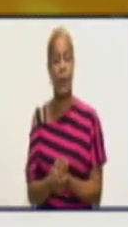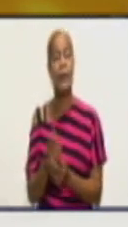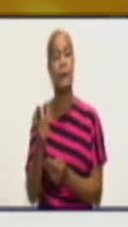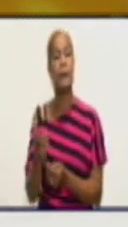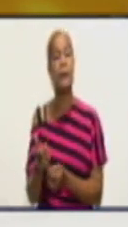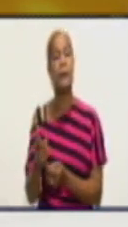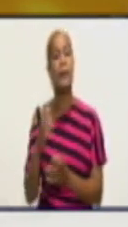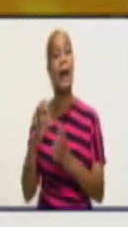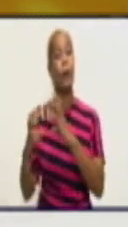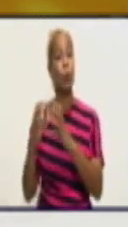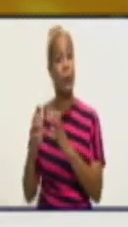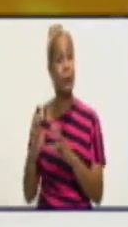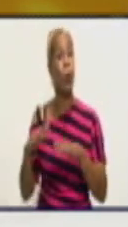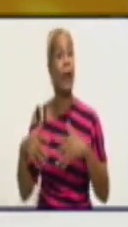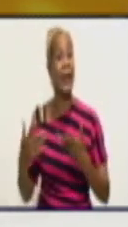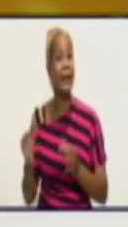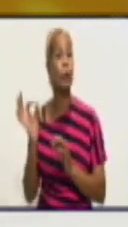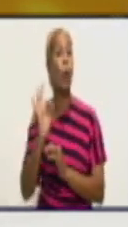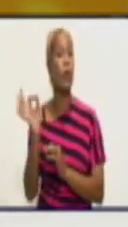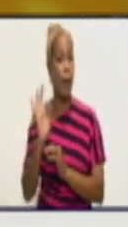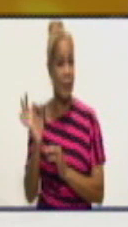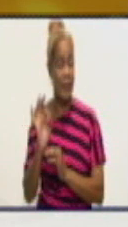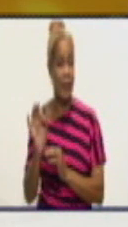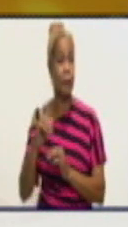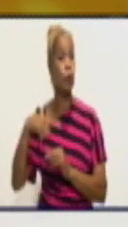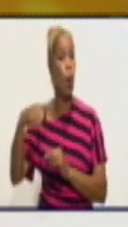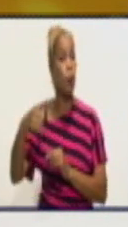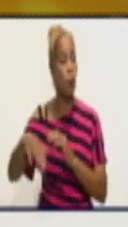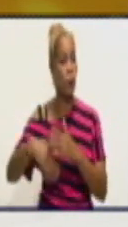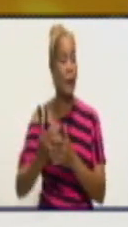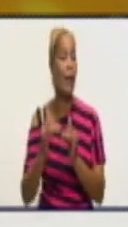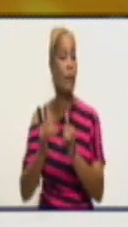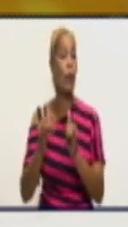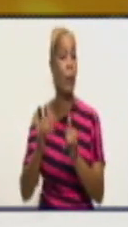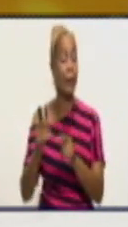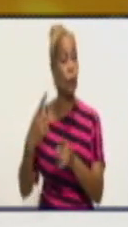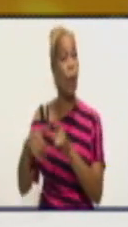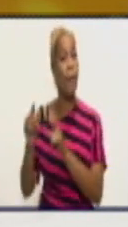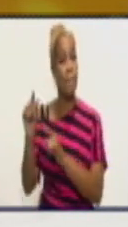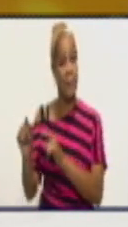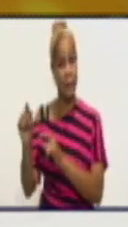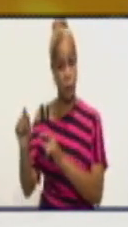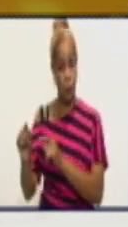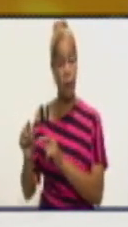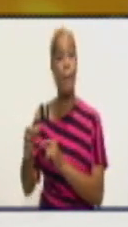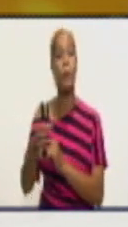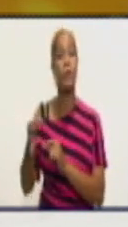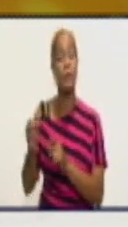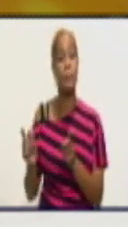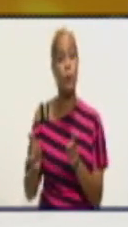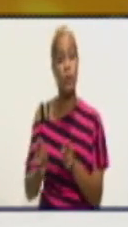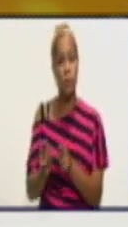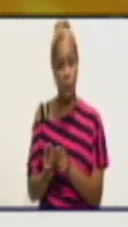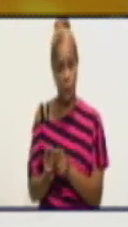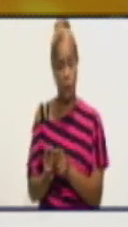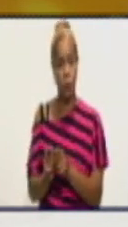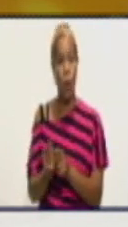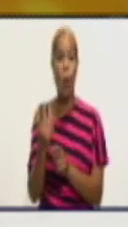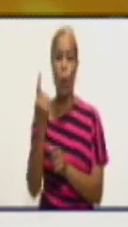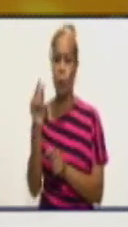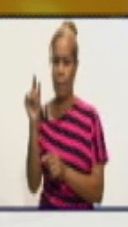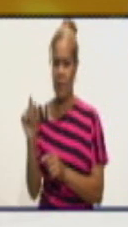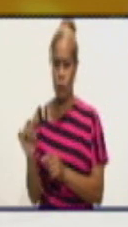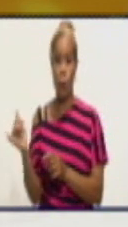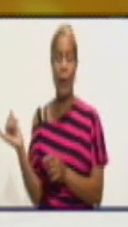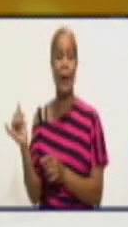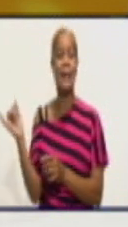Cautocristo, que todavía está reportando casos. Municipio pequeño, que ahí ya con la llegada de un caso, un caso que llegó procedente